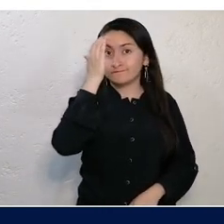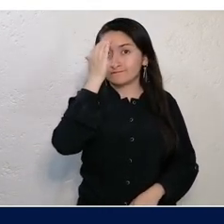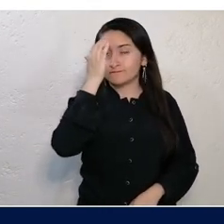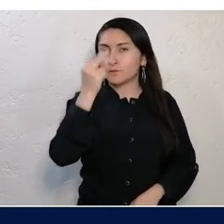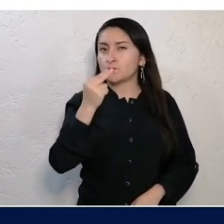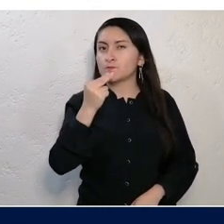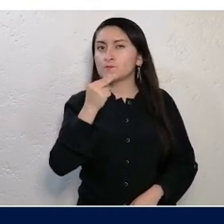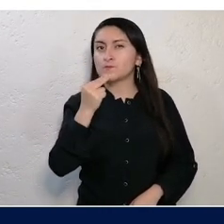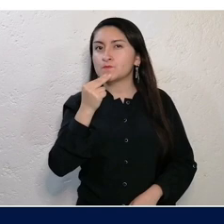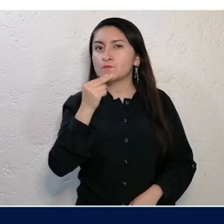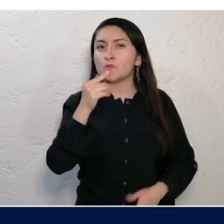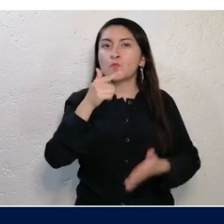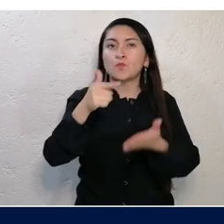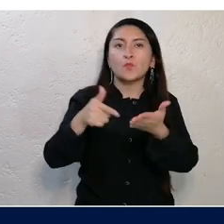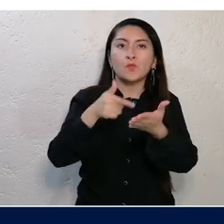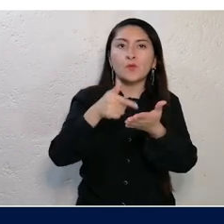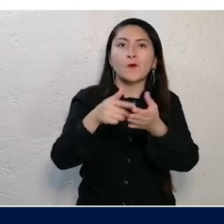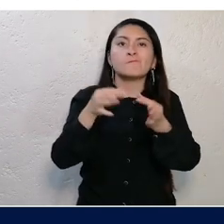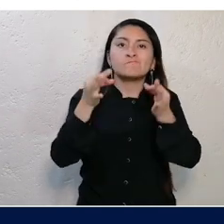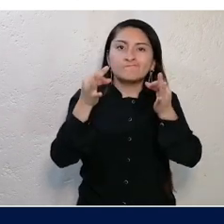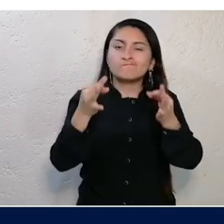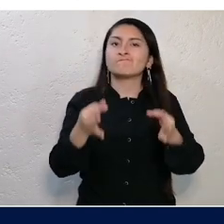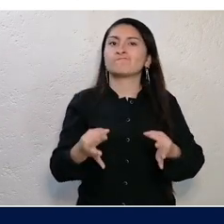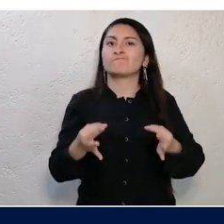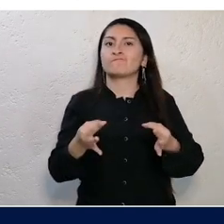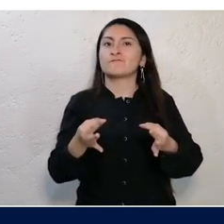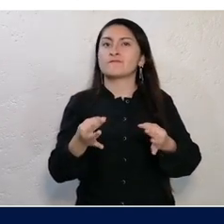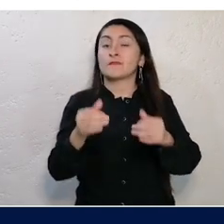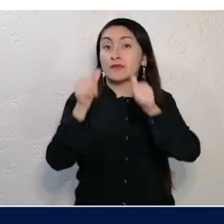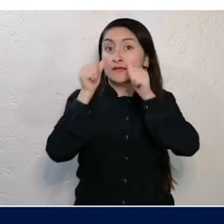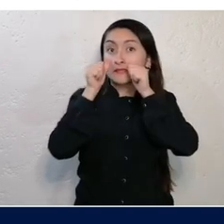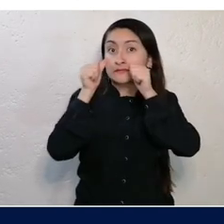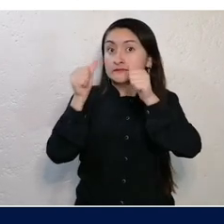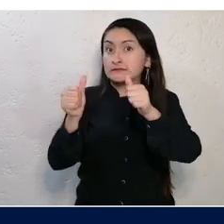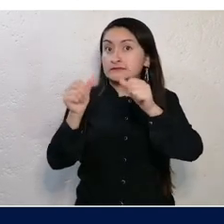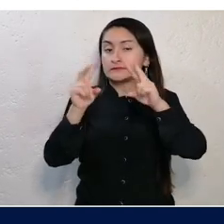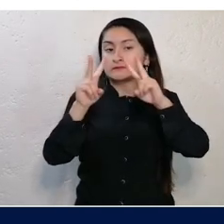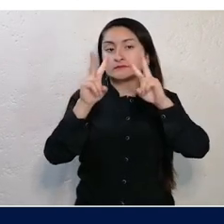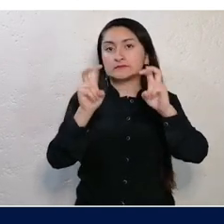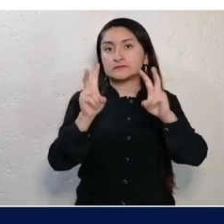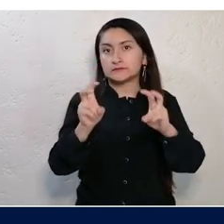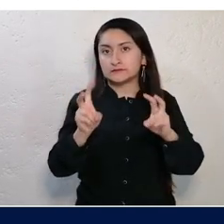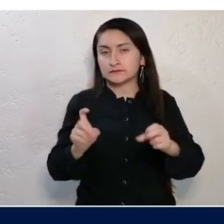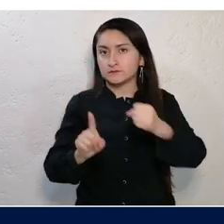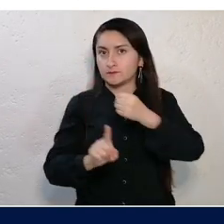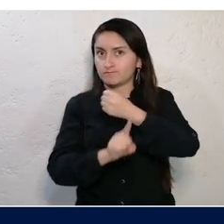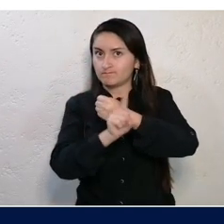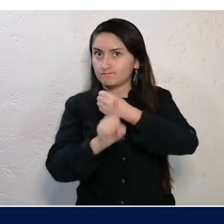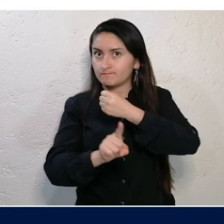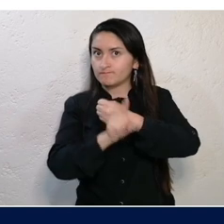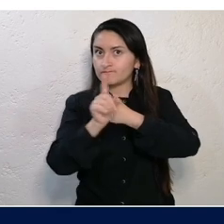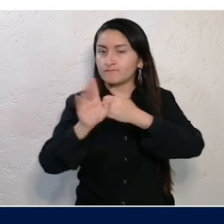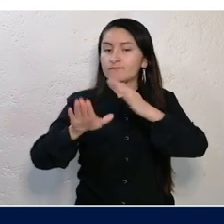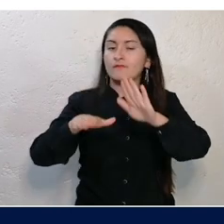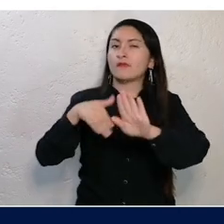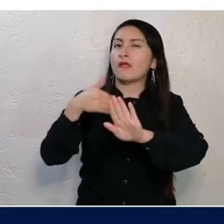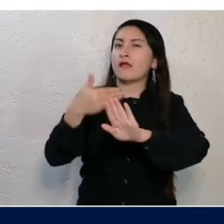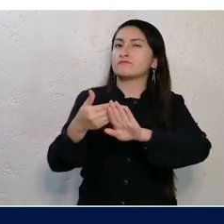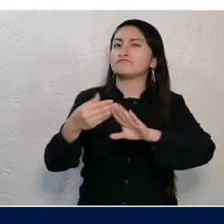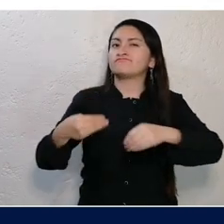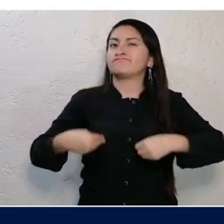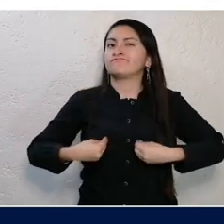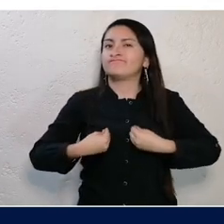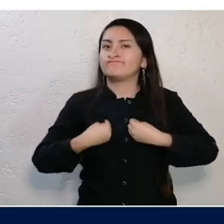aplicación de los conocimientos de los psicólogos y las psicólogas en escenarios específicos, es que se pueden